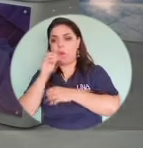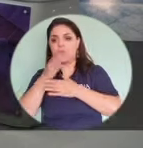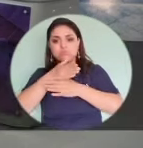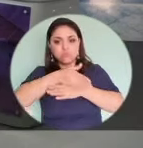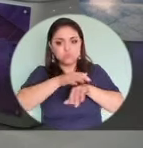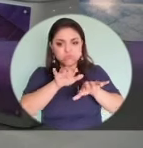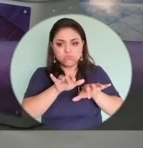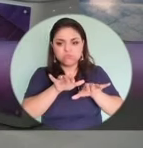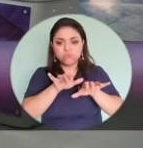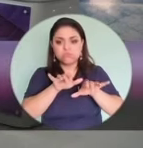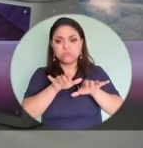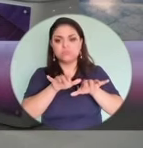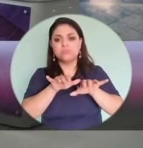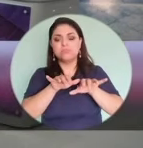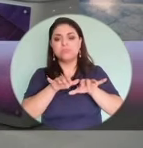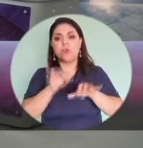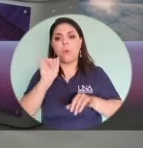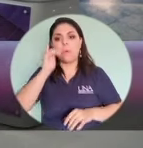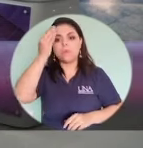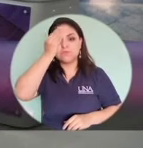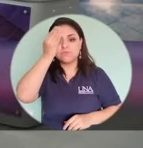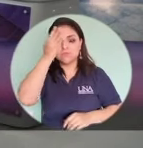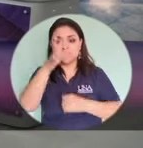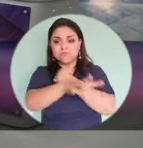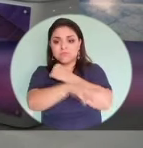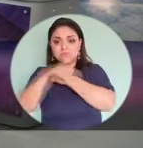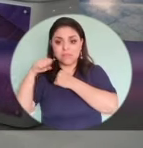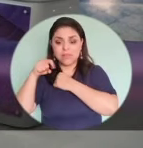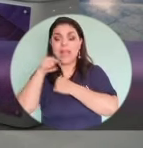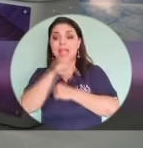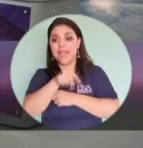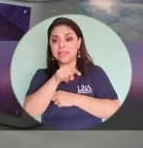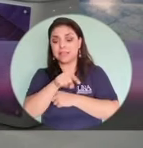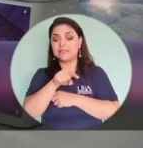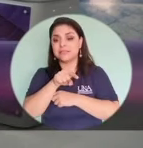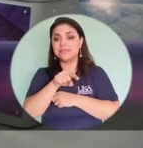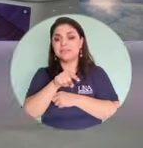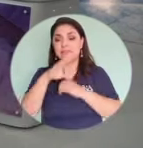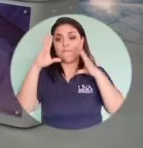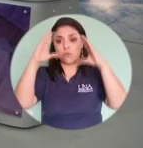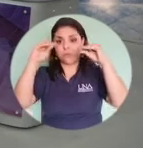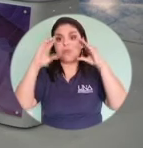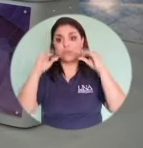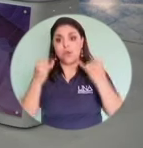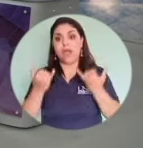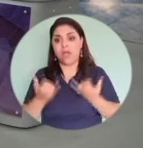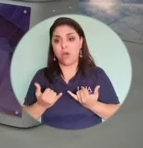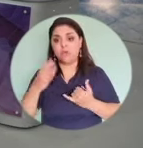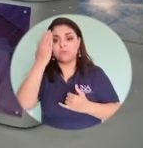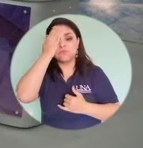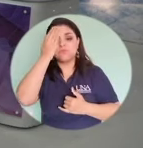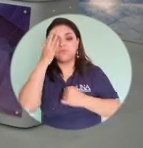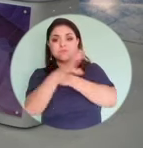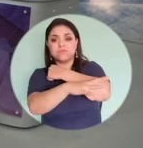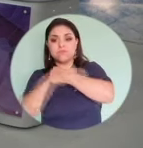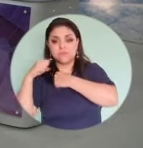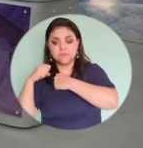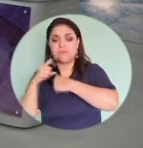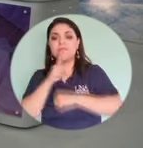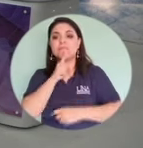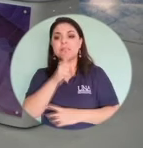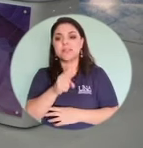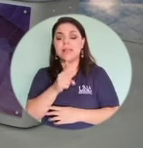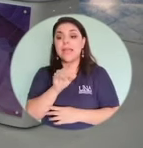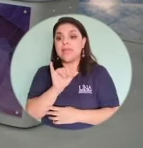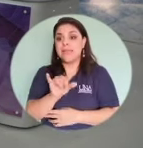no vaya a ser secuestrada, porque incluso estas informaciones son secuestradas hoy en día y con ello es donde la